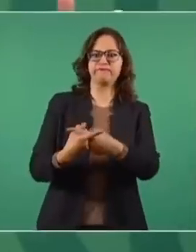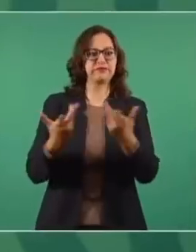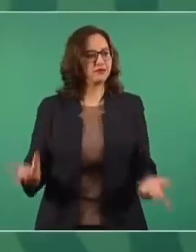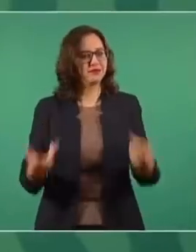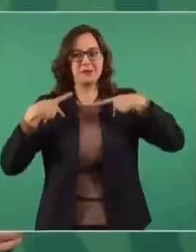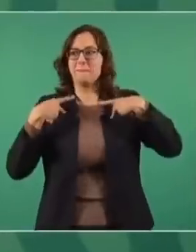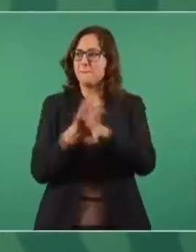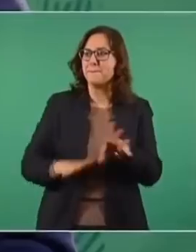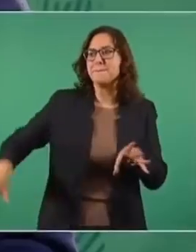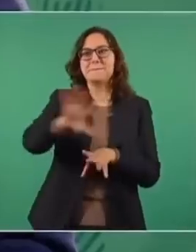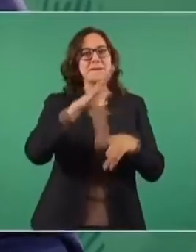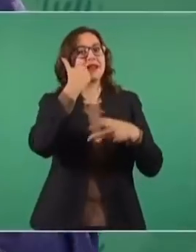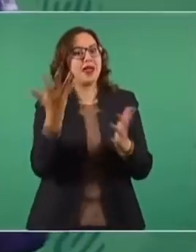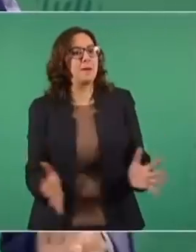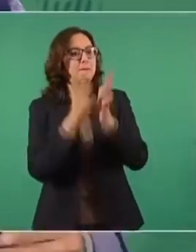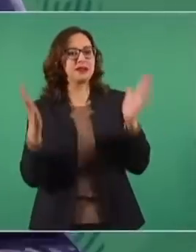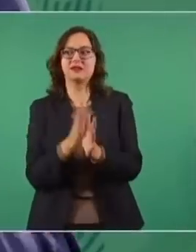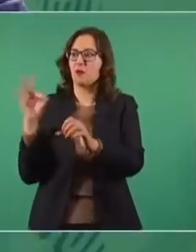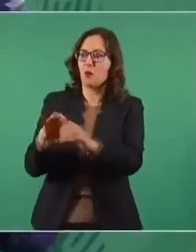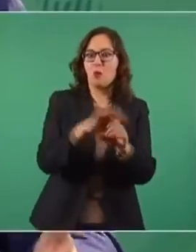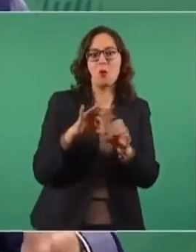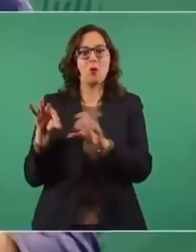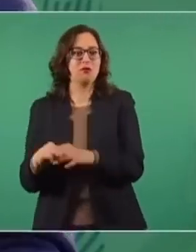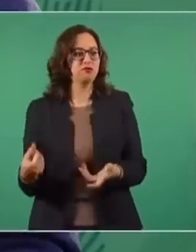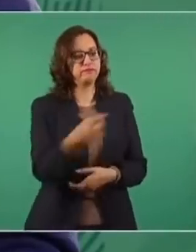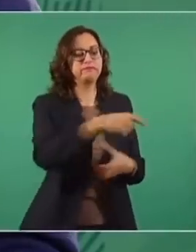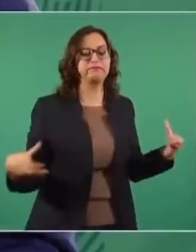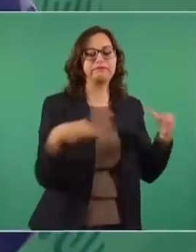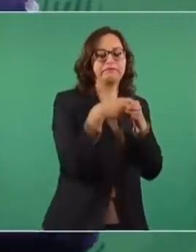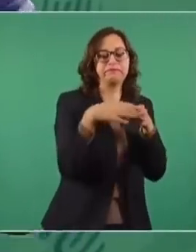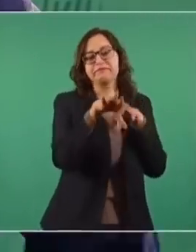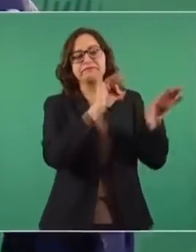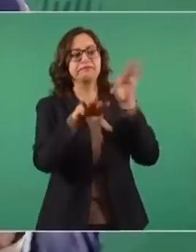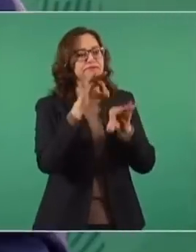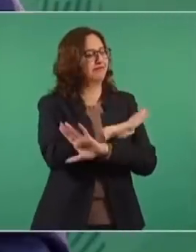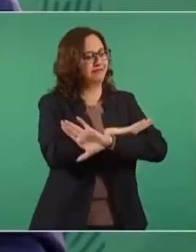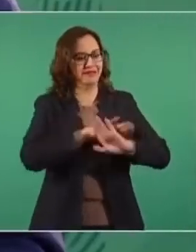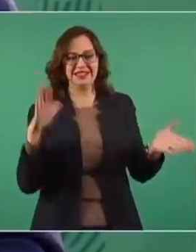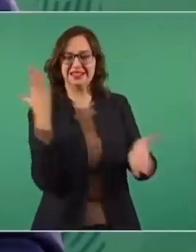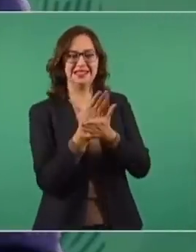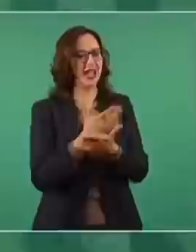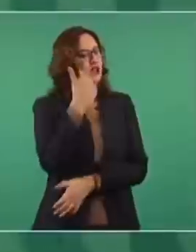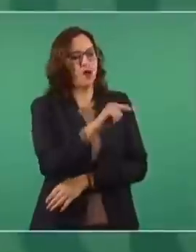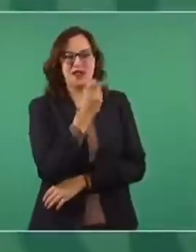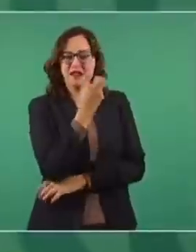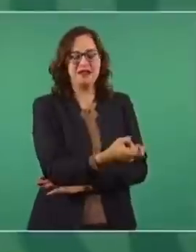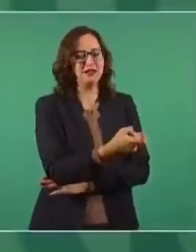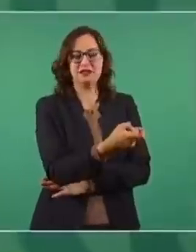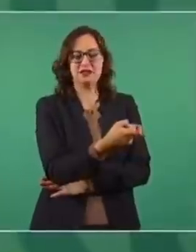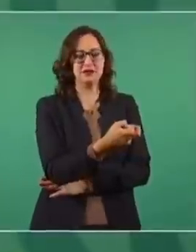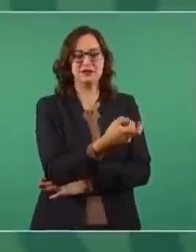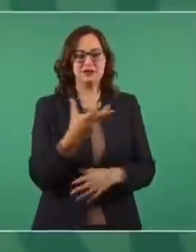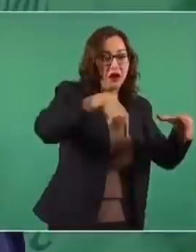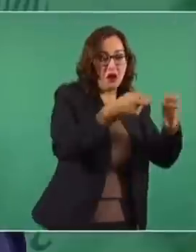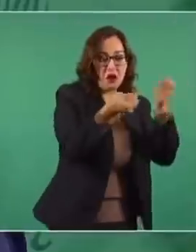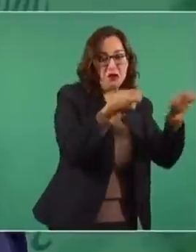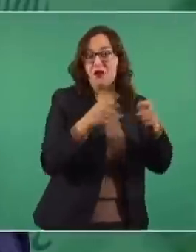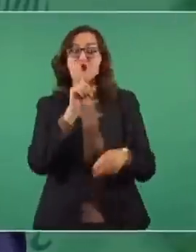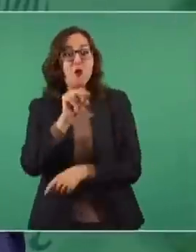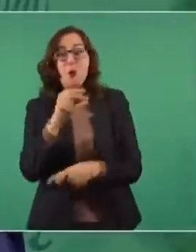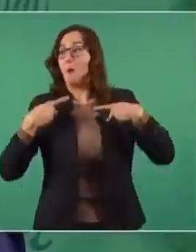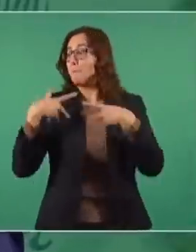que quiere la gente es más participación, que decida más el pueblo, que no decidan las cúpulas, que no haya partidocracia, que no se tenga una oligarquía,